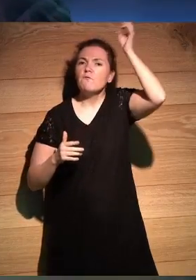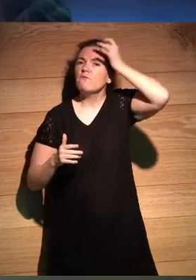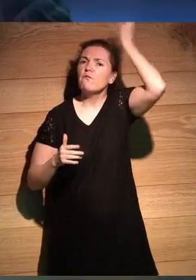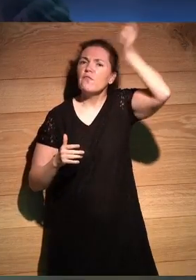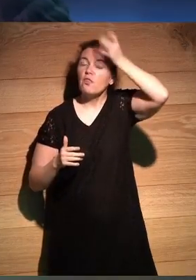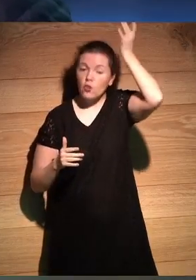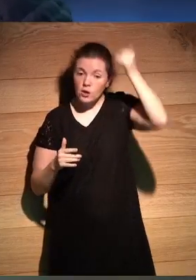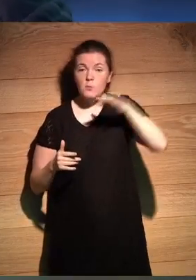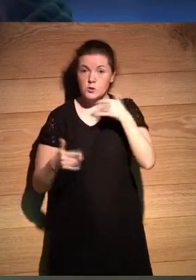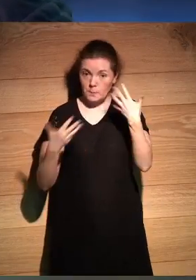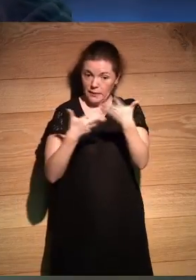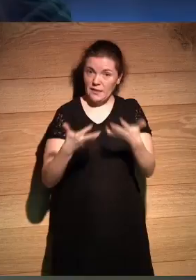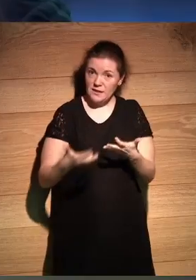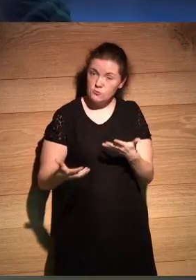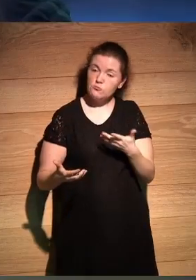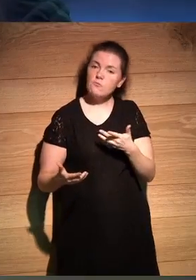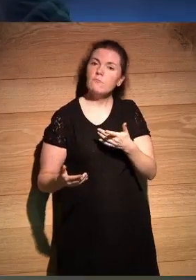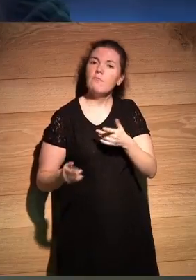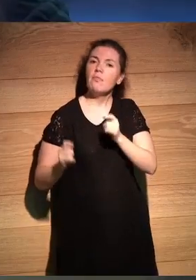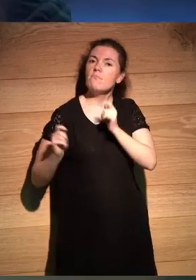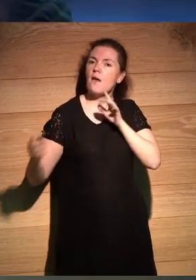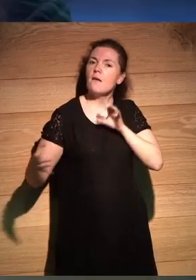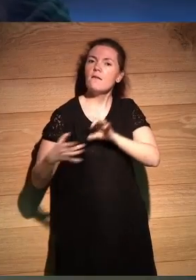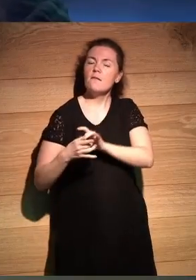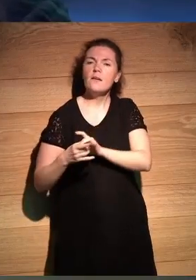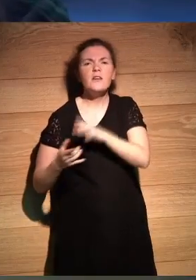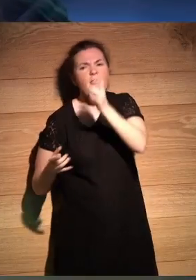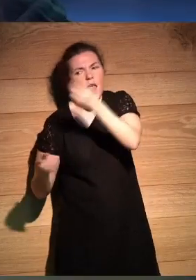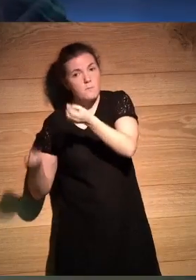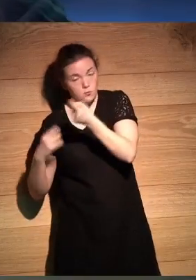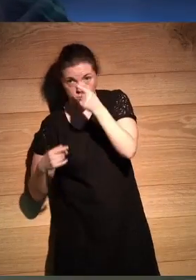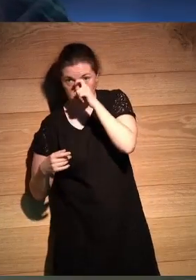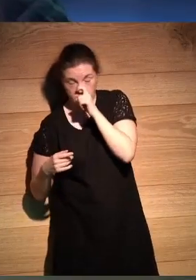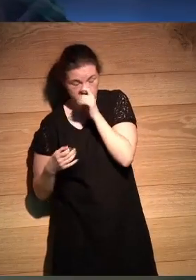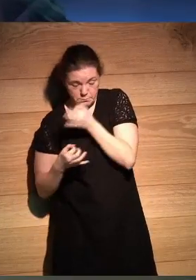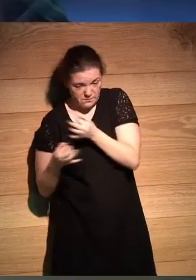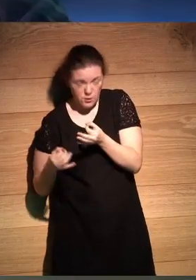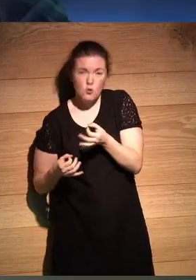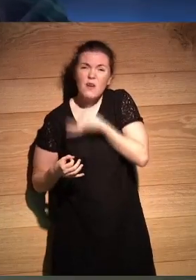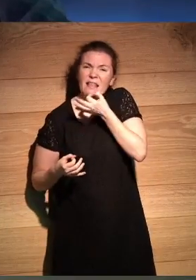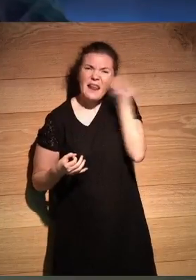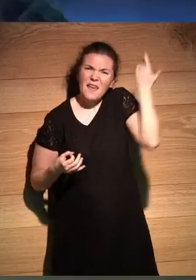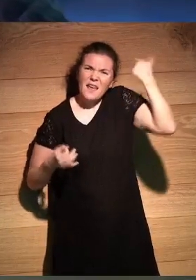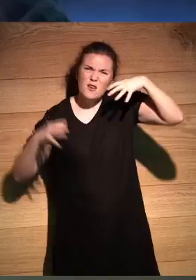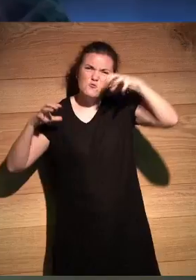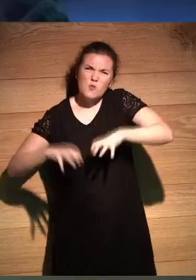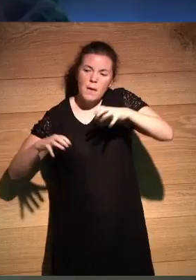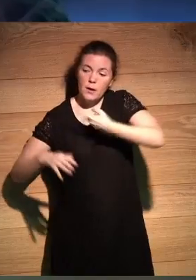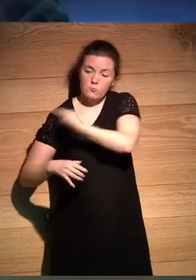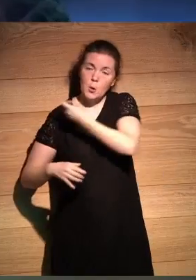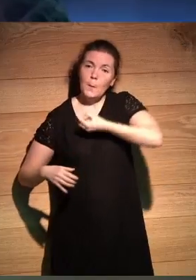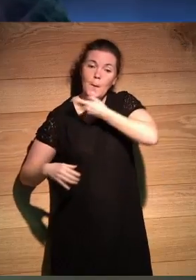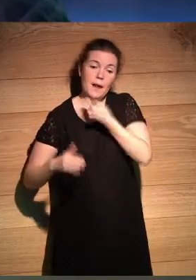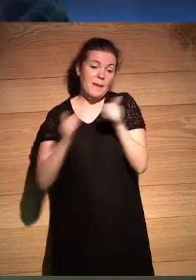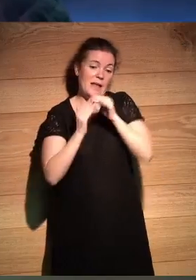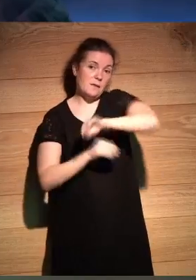mi texto también alude un poco a eso y la idea lo que él me dijo me acuerdo perfectamente una tarde que llovía muchísimo y estábamos en un bar a la vuelta